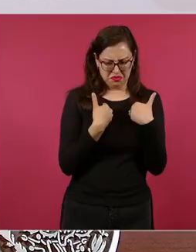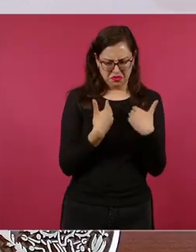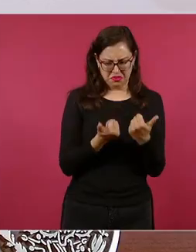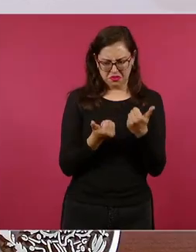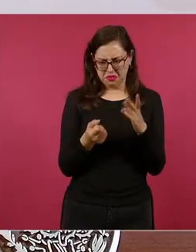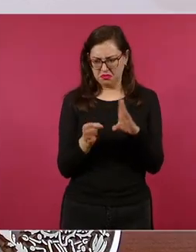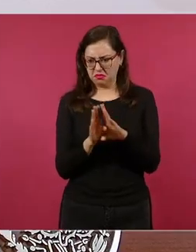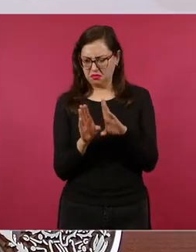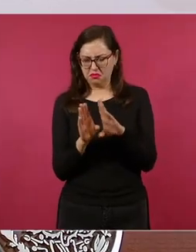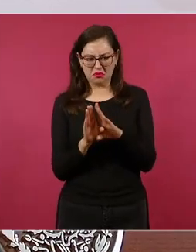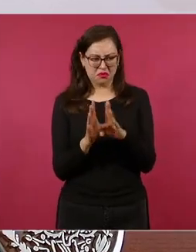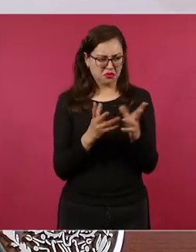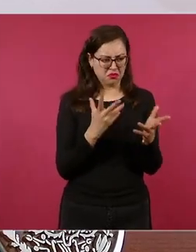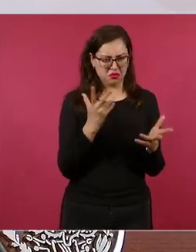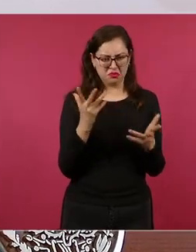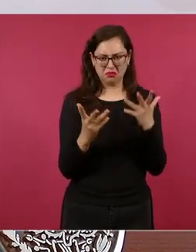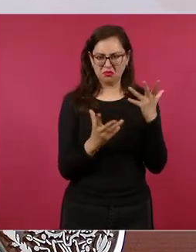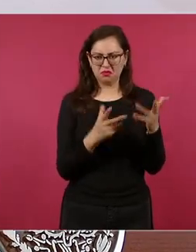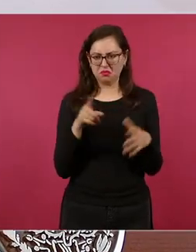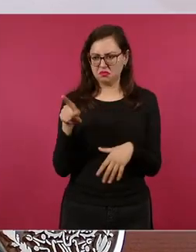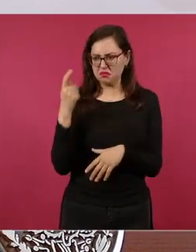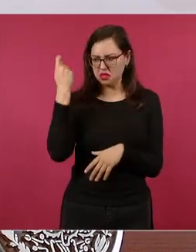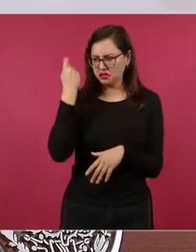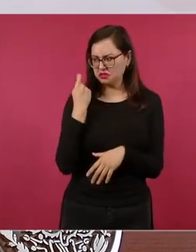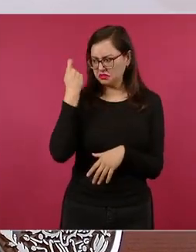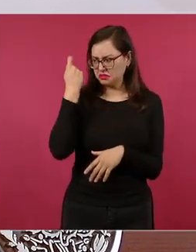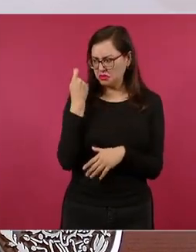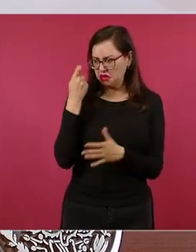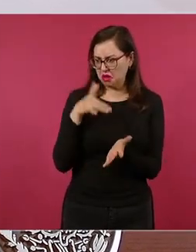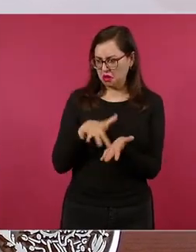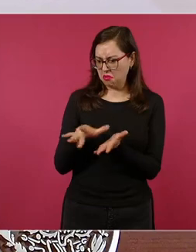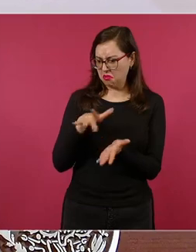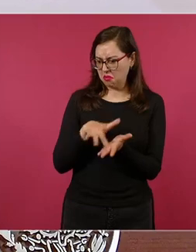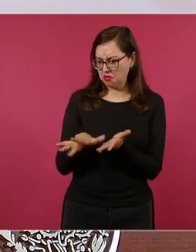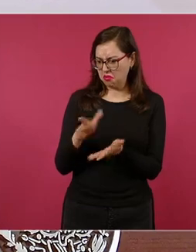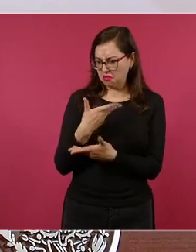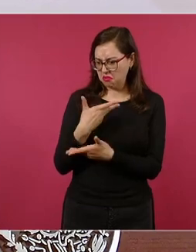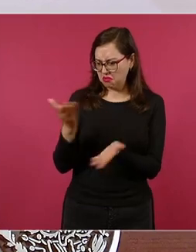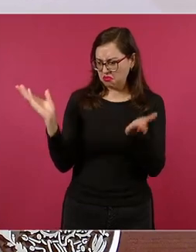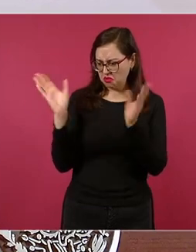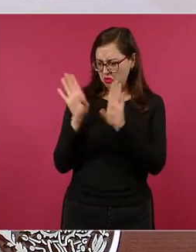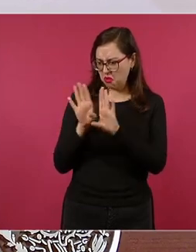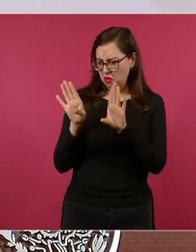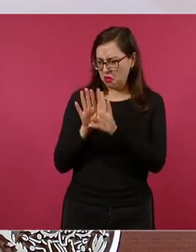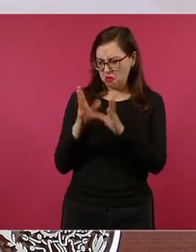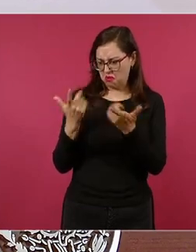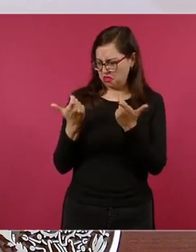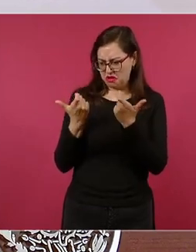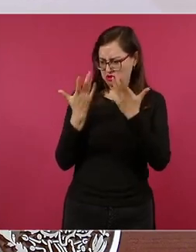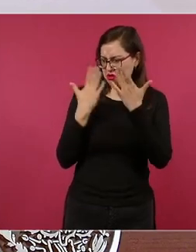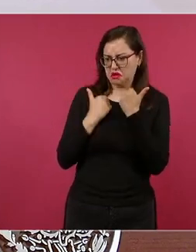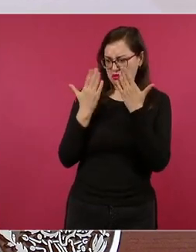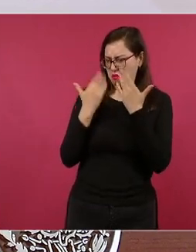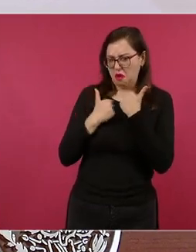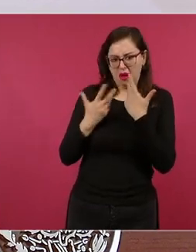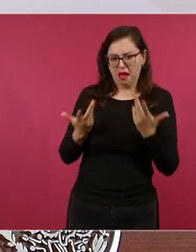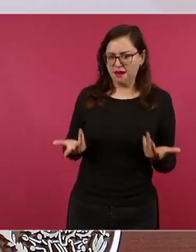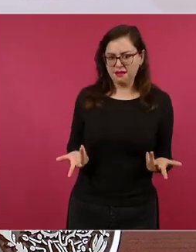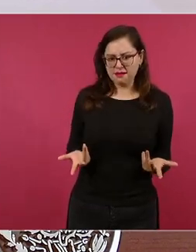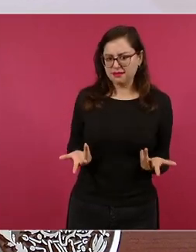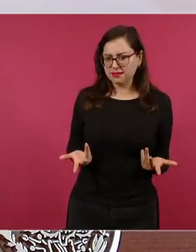sostienen y ¿cómo se va a financiar ese gasto?